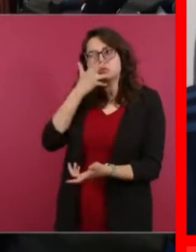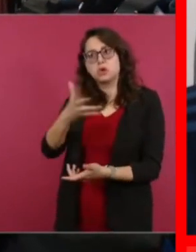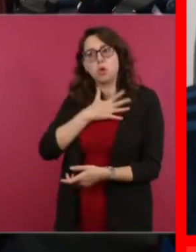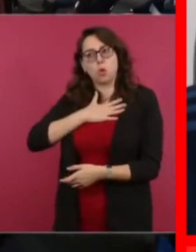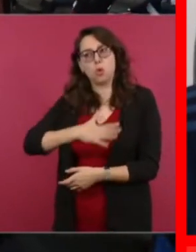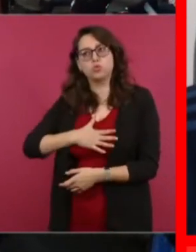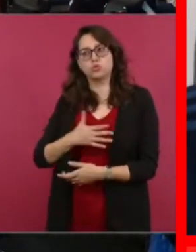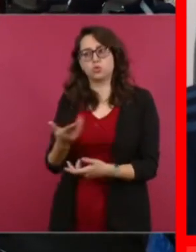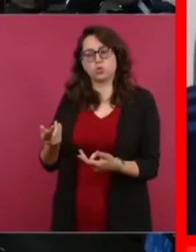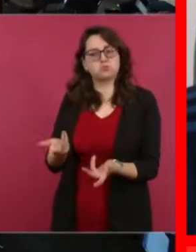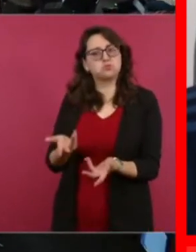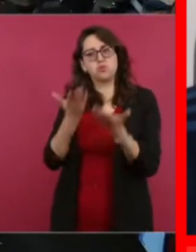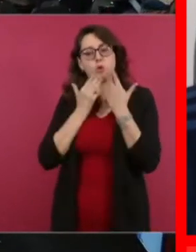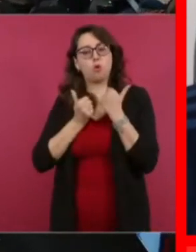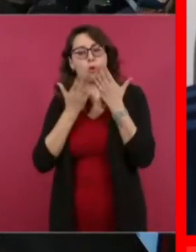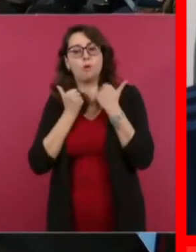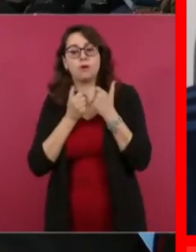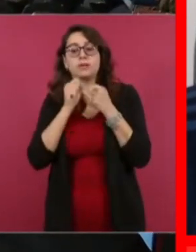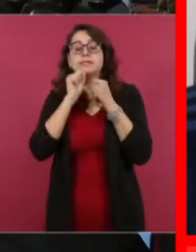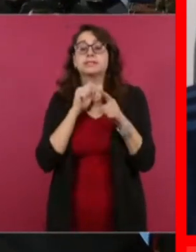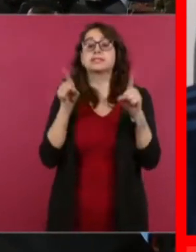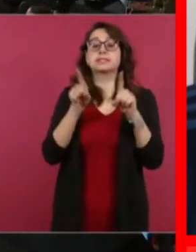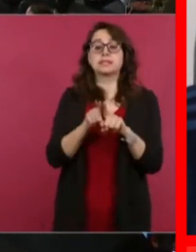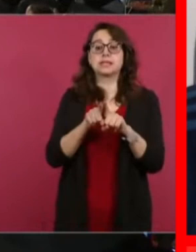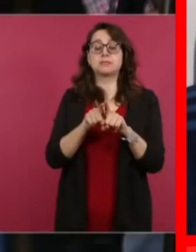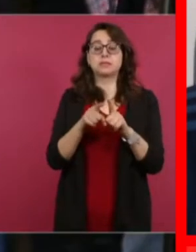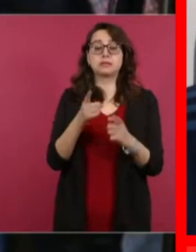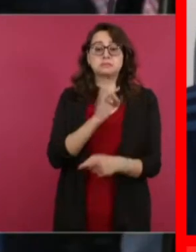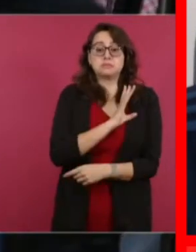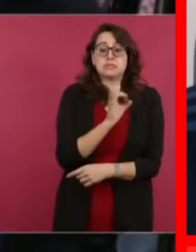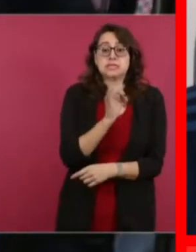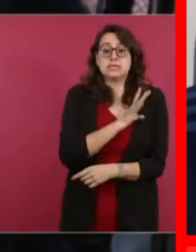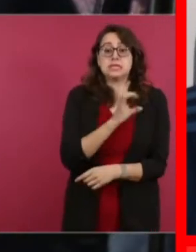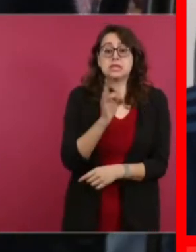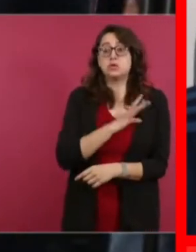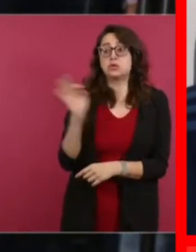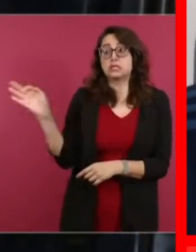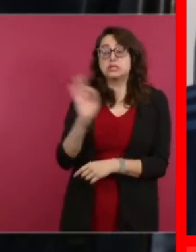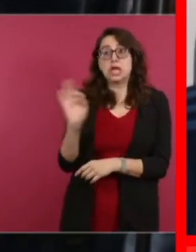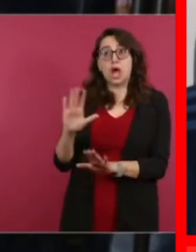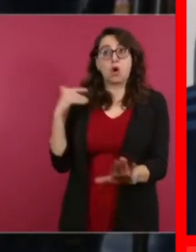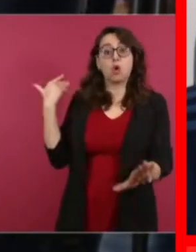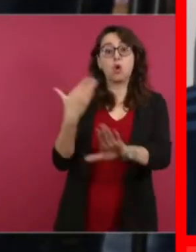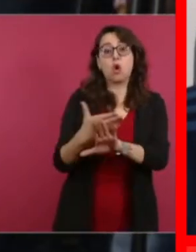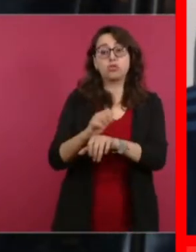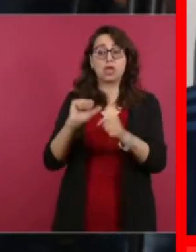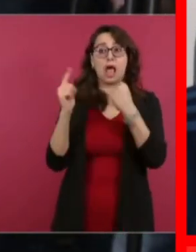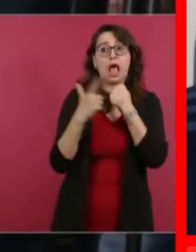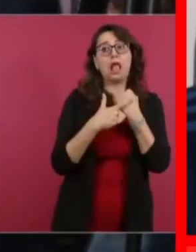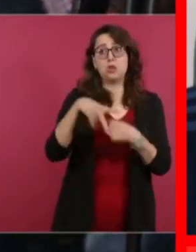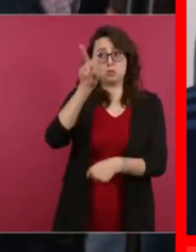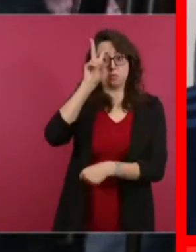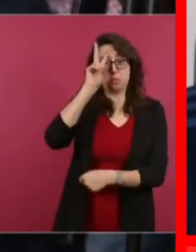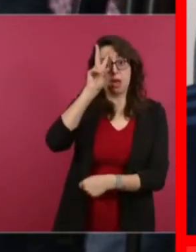el presidente López Obrador en tiempo atrás decía que había una empresa